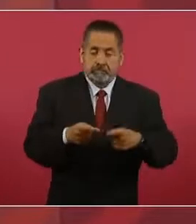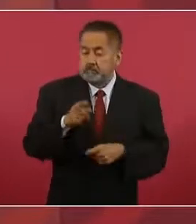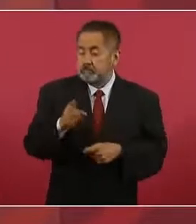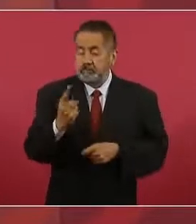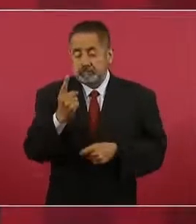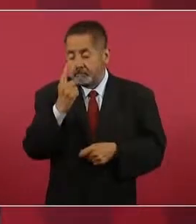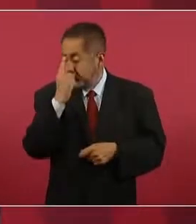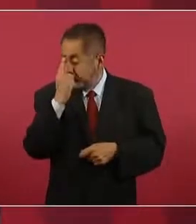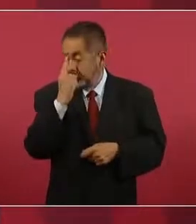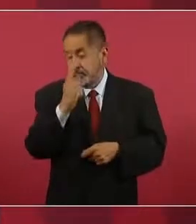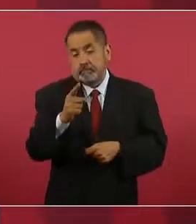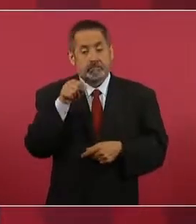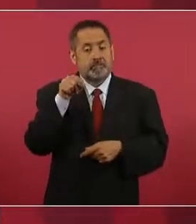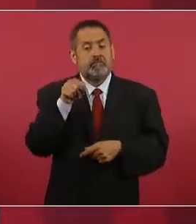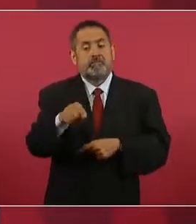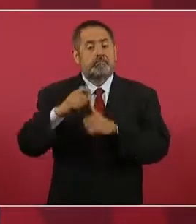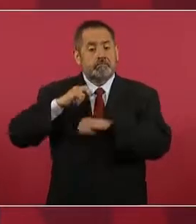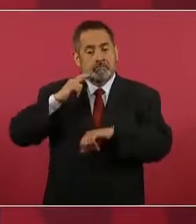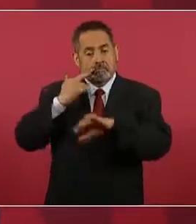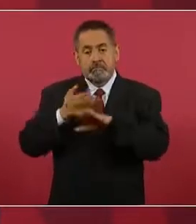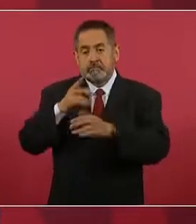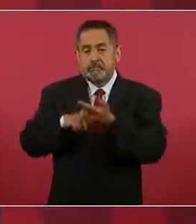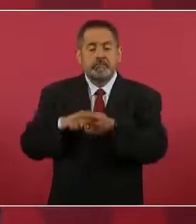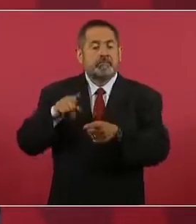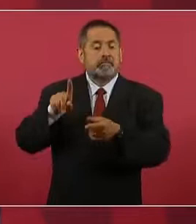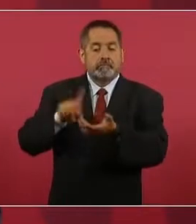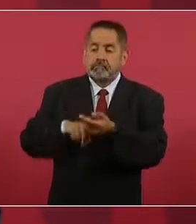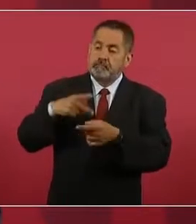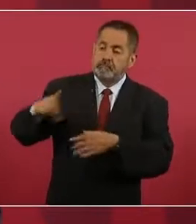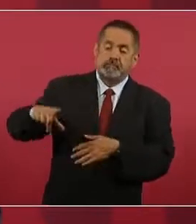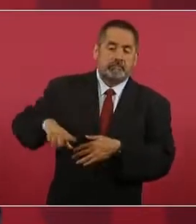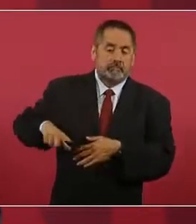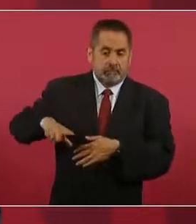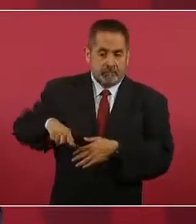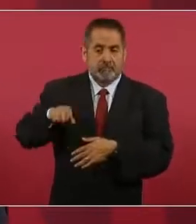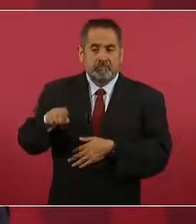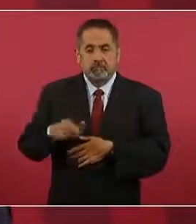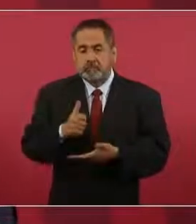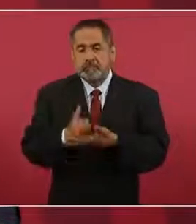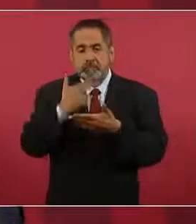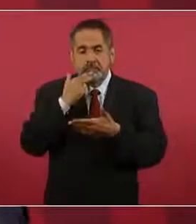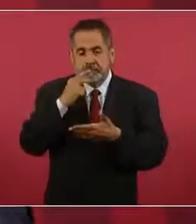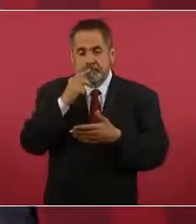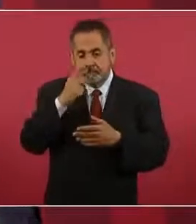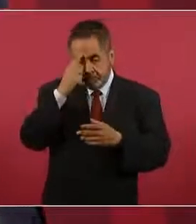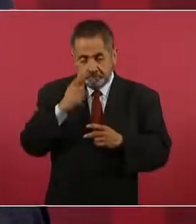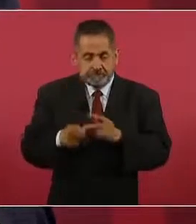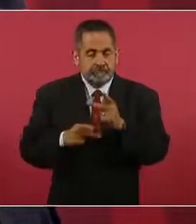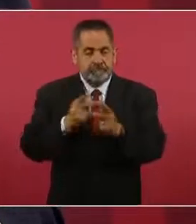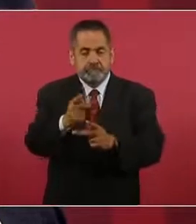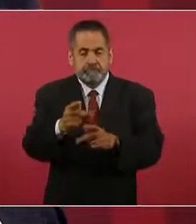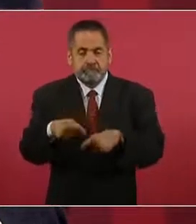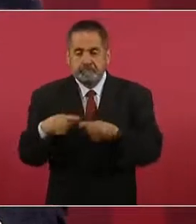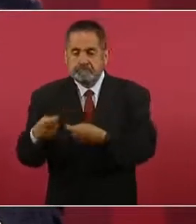institución pública para entregar los